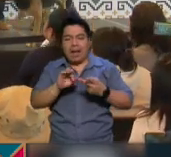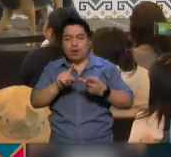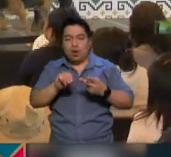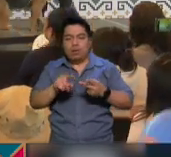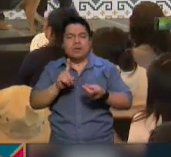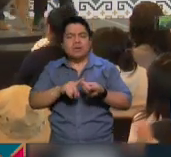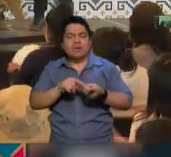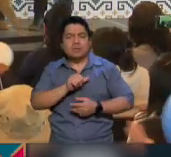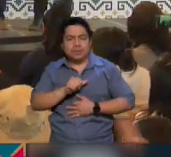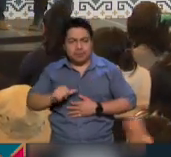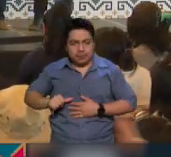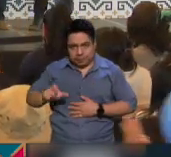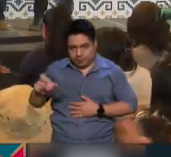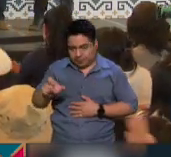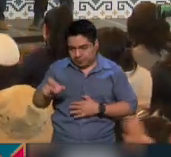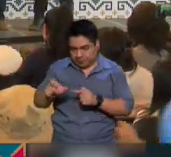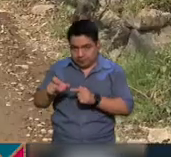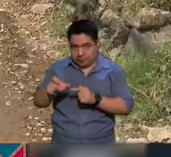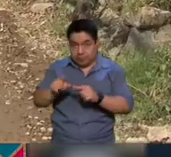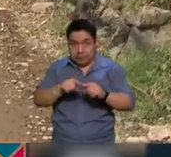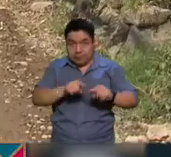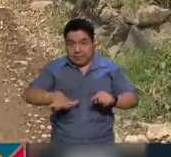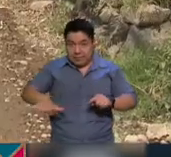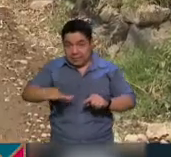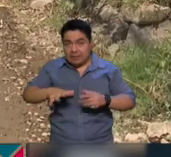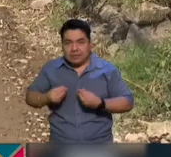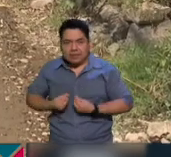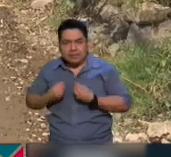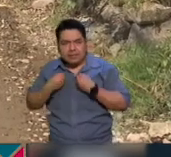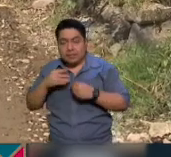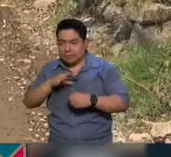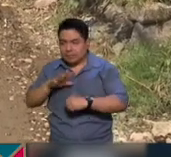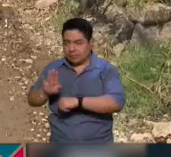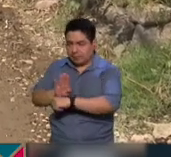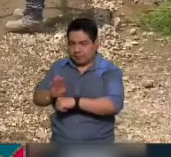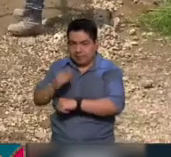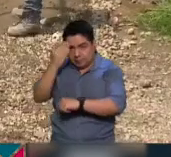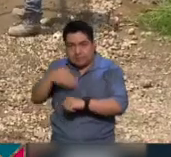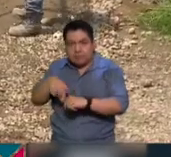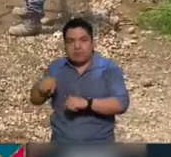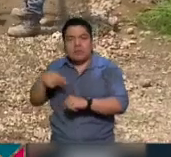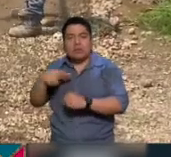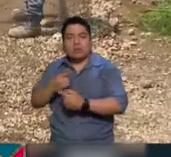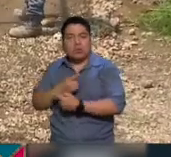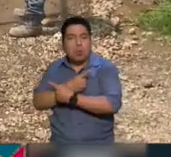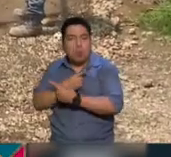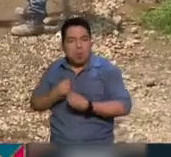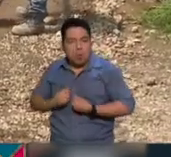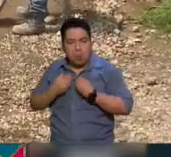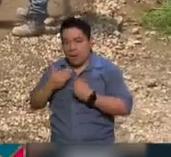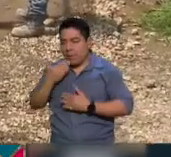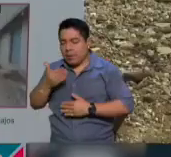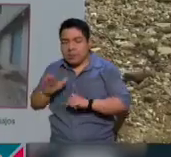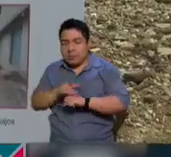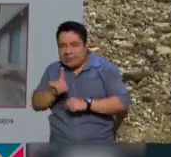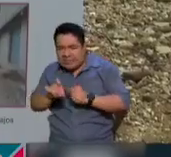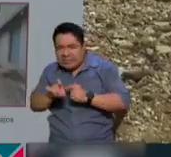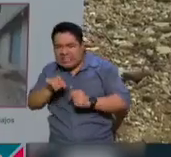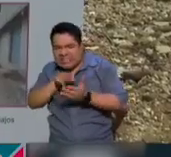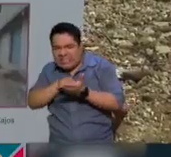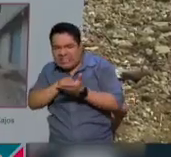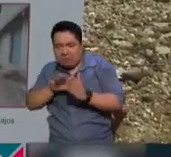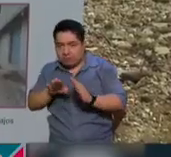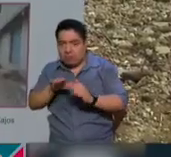en la Alcaldía Xochimilco, con las cuales los habitantes de la zona tendrán beneficios como lo son elevar su calidad de vida al ya no vivir entre aguas negras,